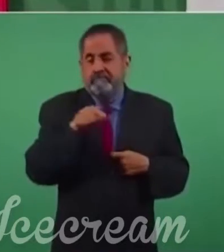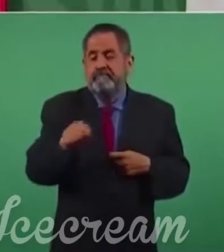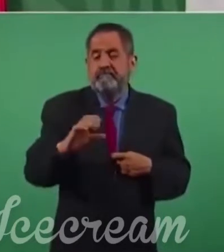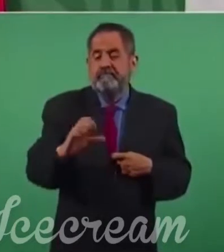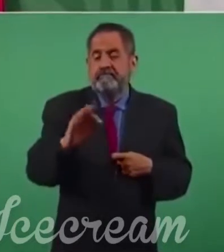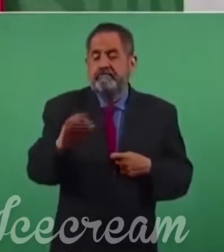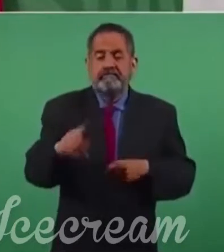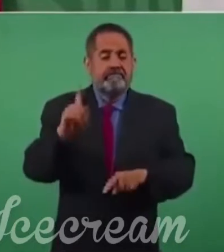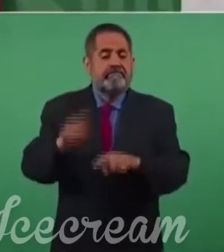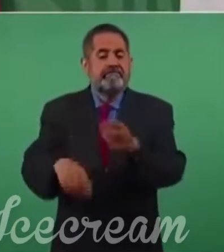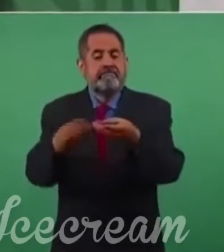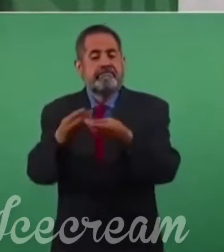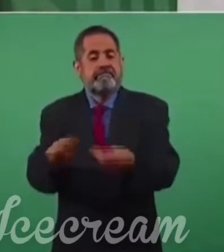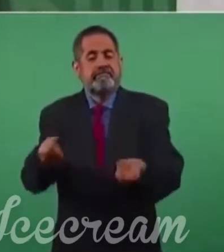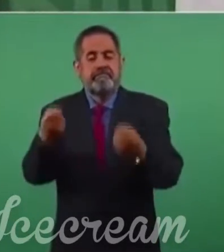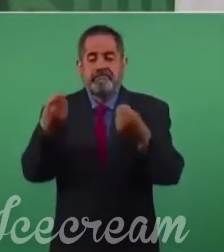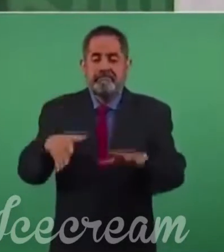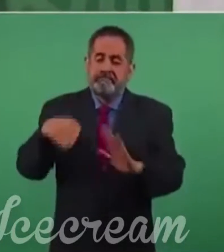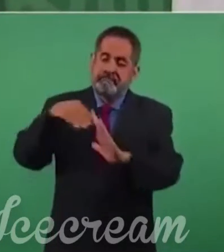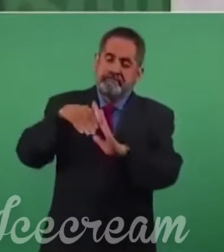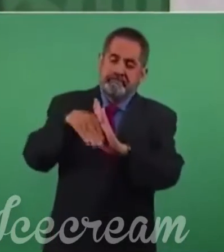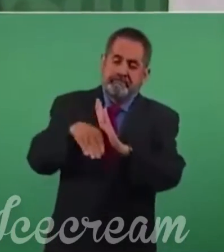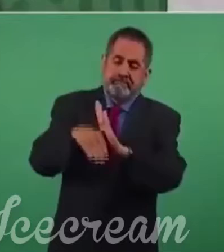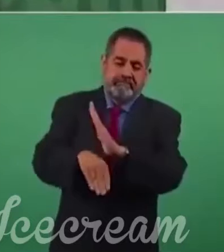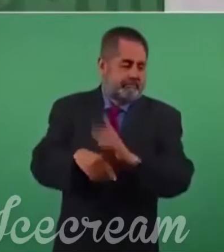destruir a la Comisión Federal de Electricidad.